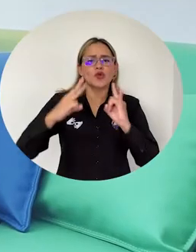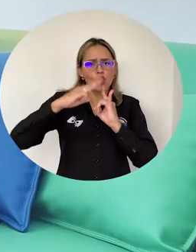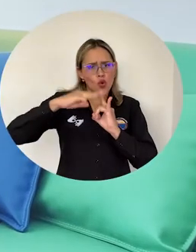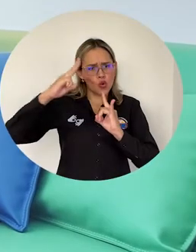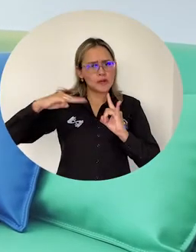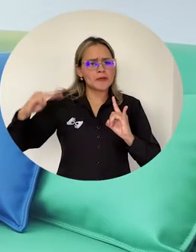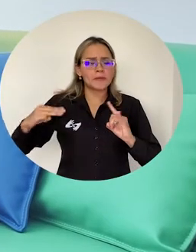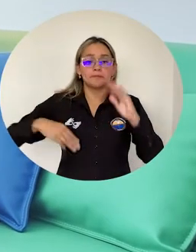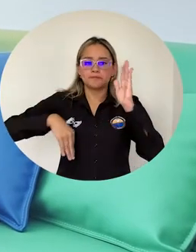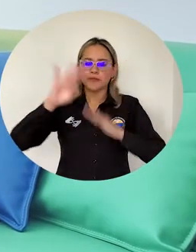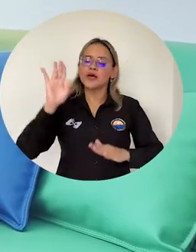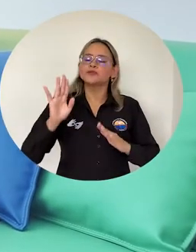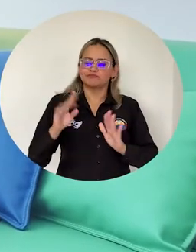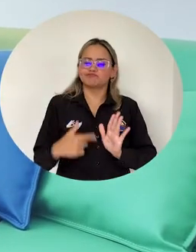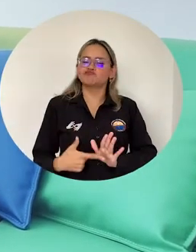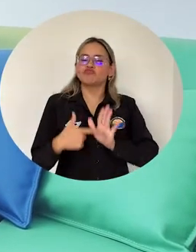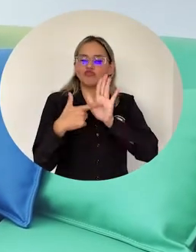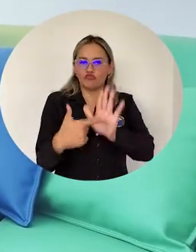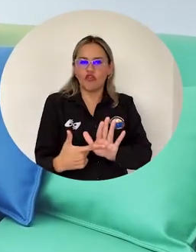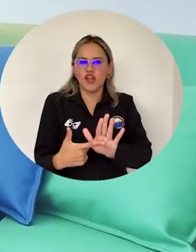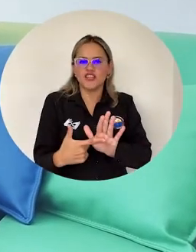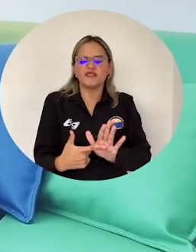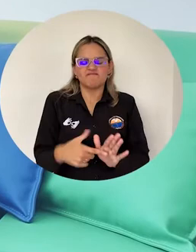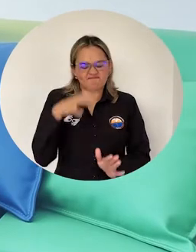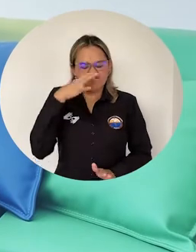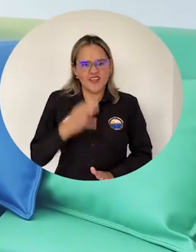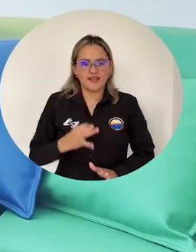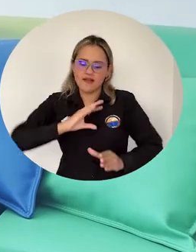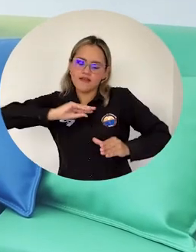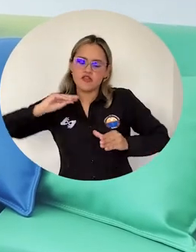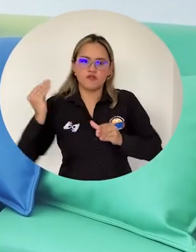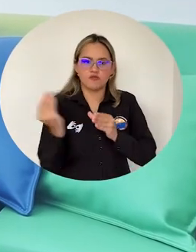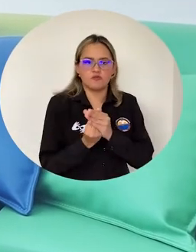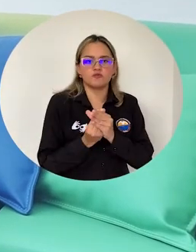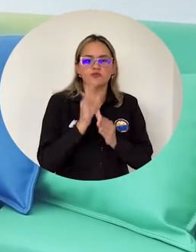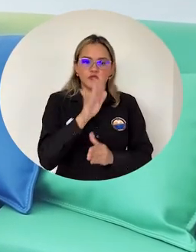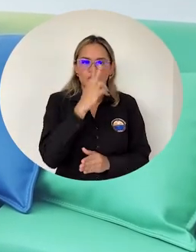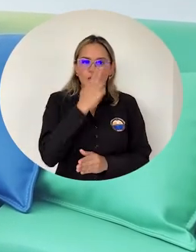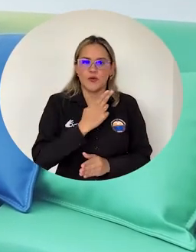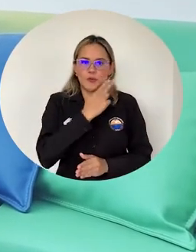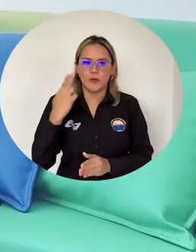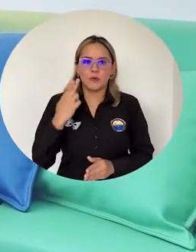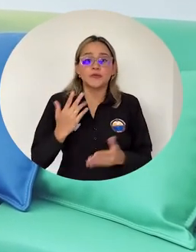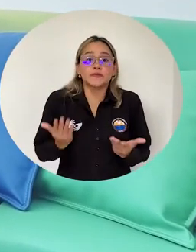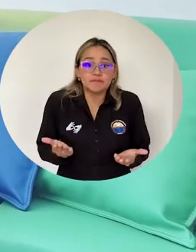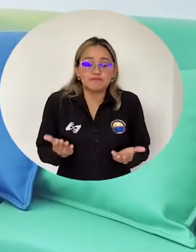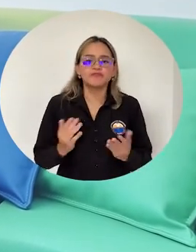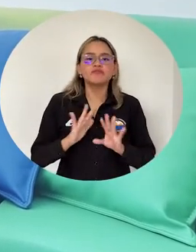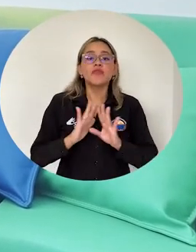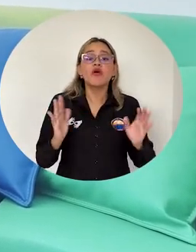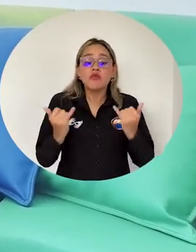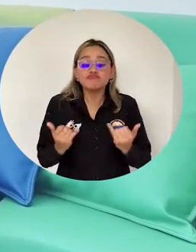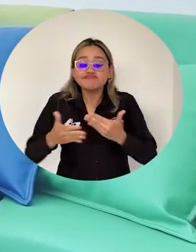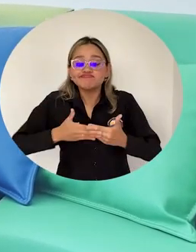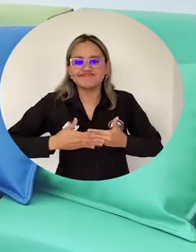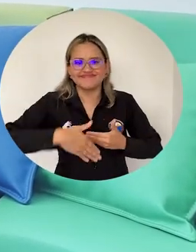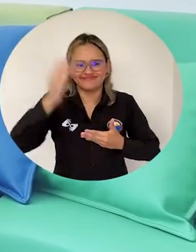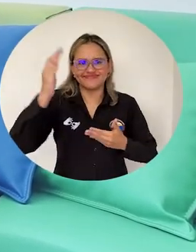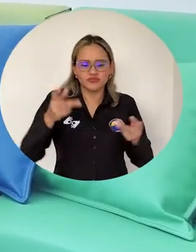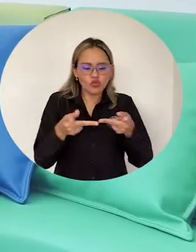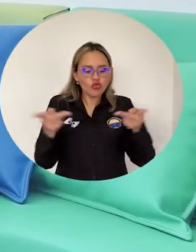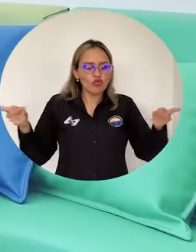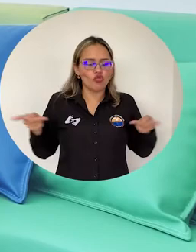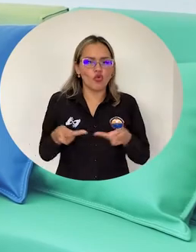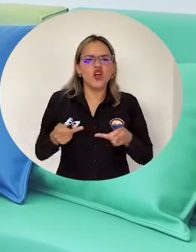Uni Magdalena cada día confirma su premisa de ser una institución incluyente comprometida Esta vez con la entrega de lo que a partir de